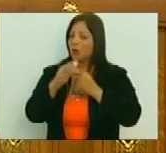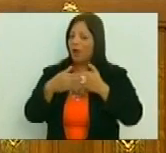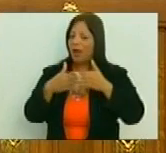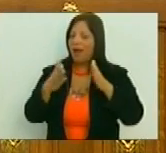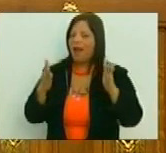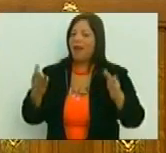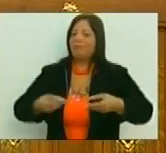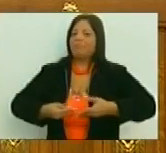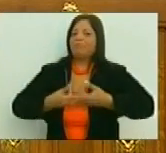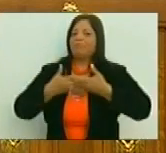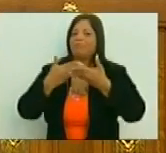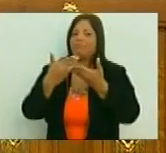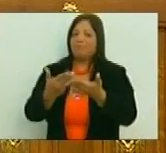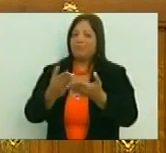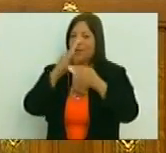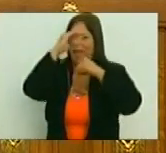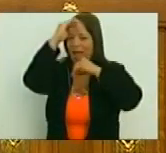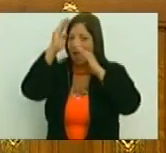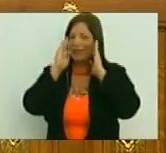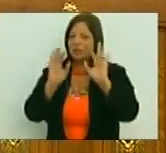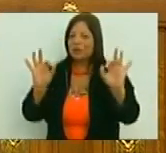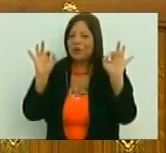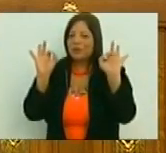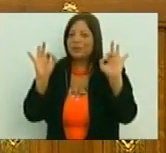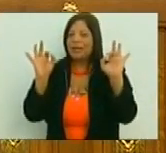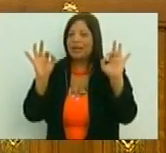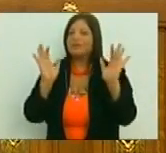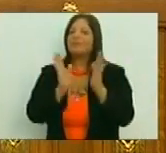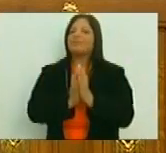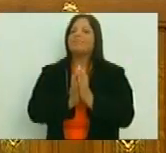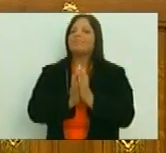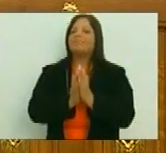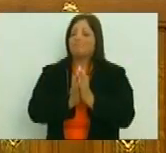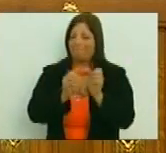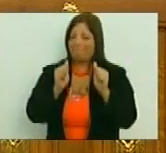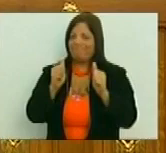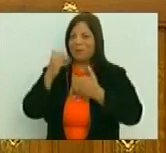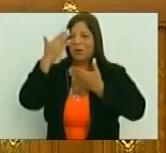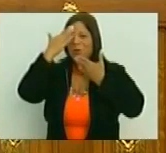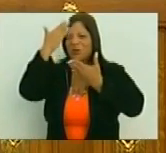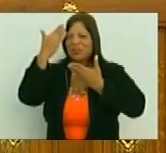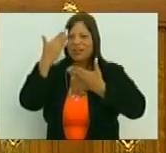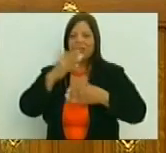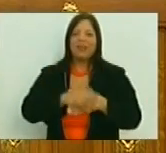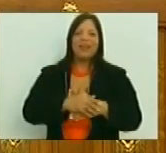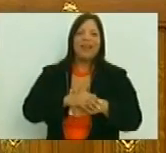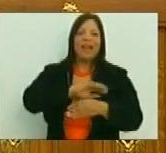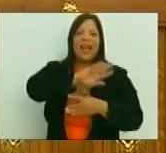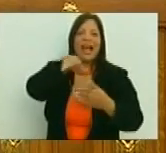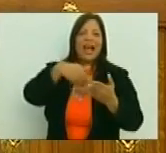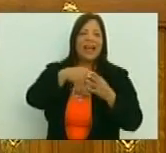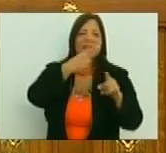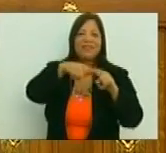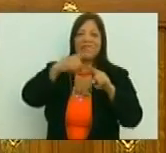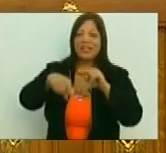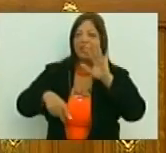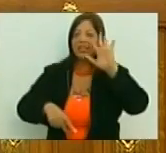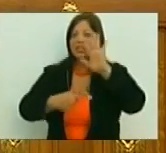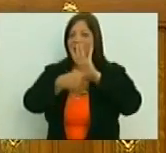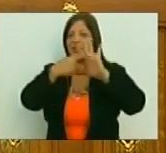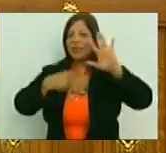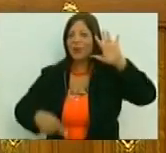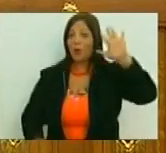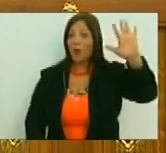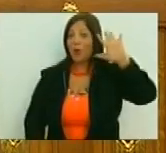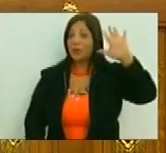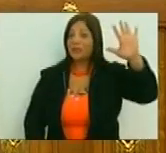brindado una atención especial y cuando saludé a los representantes de